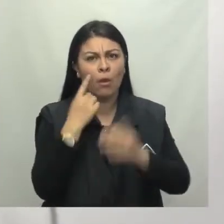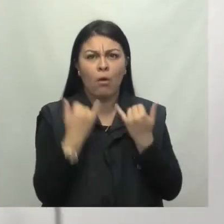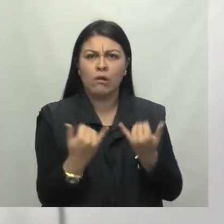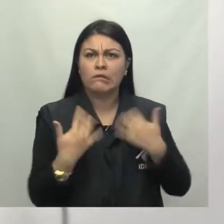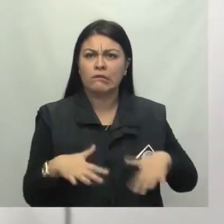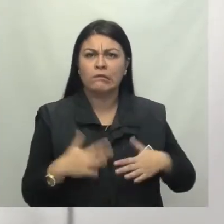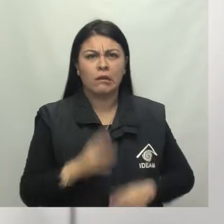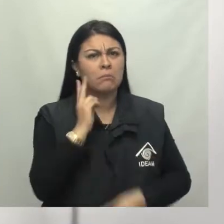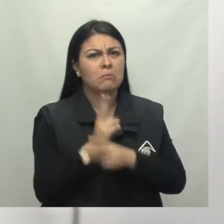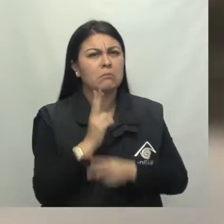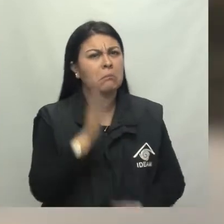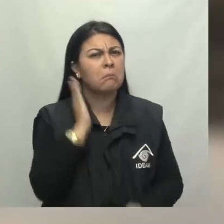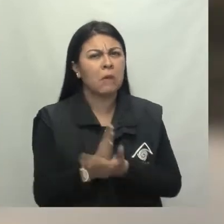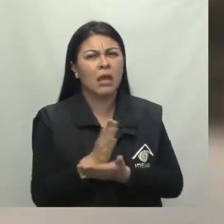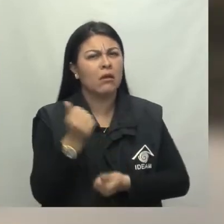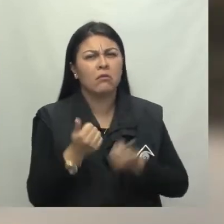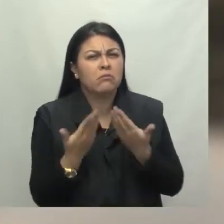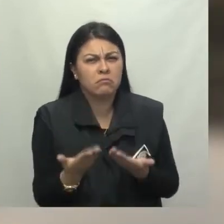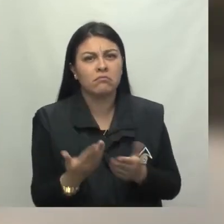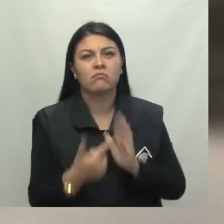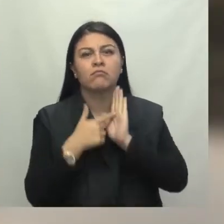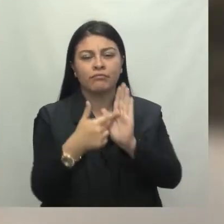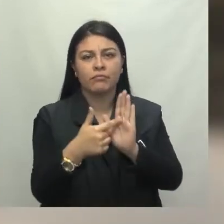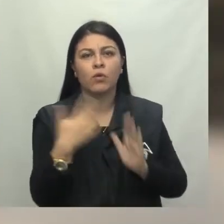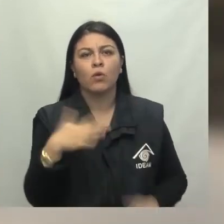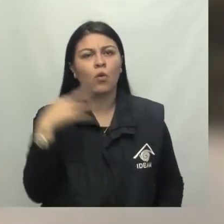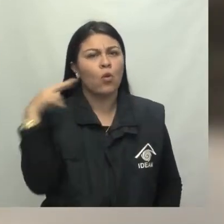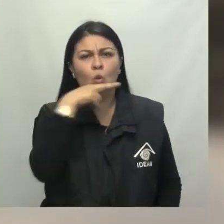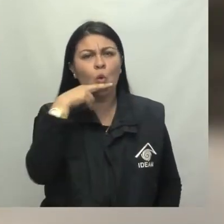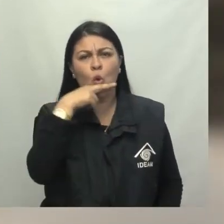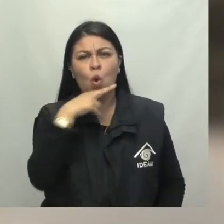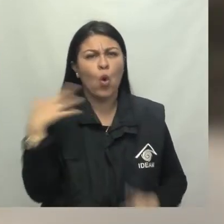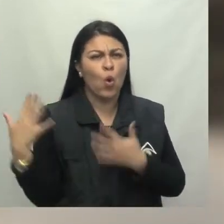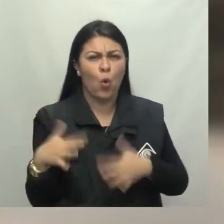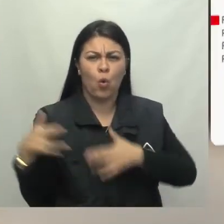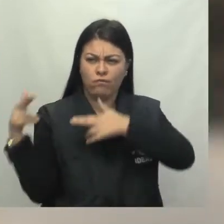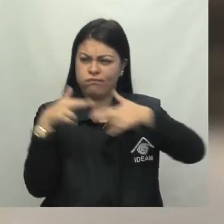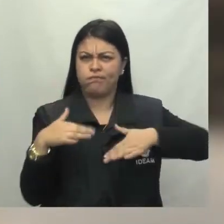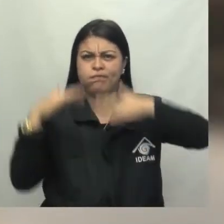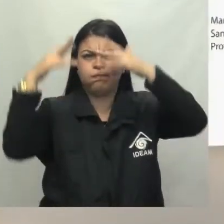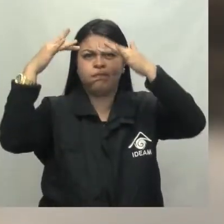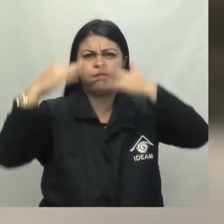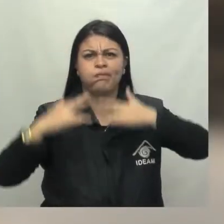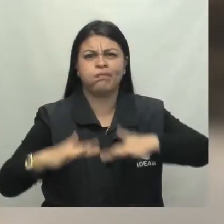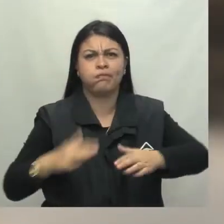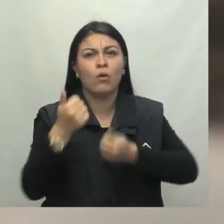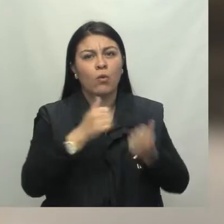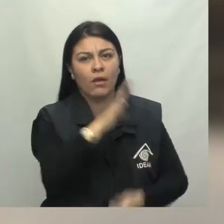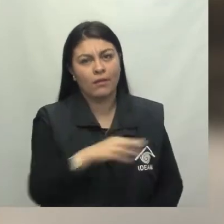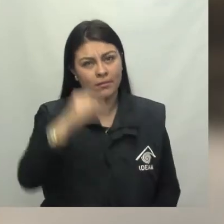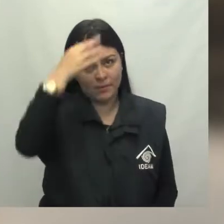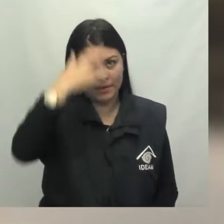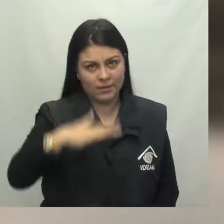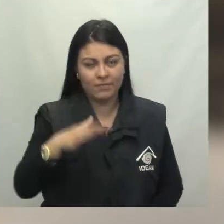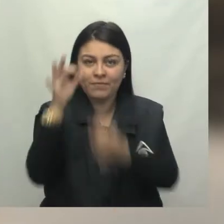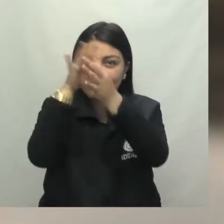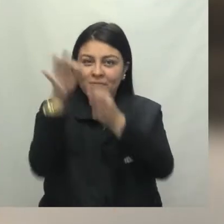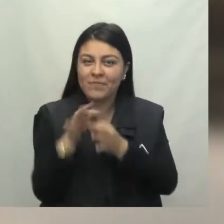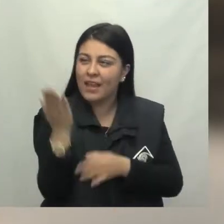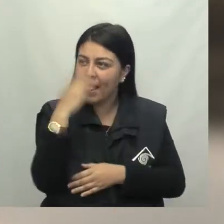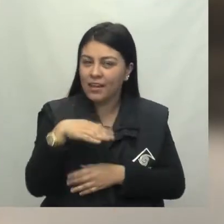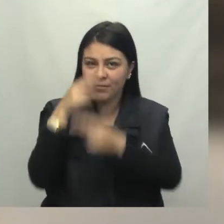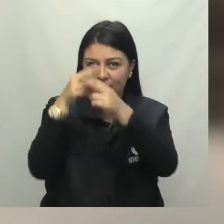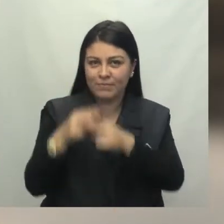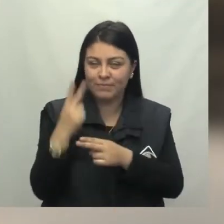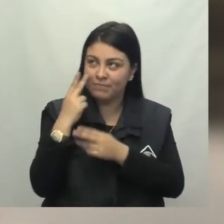Ahora, mucha atención a las principales alertas para hoy a nivel nacional. Alerta roja por niveles altos en los ríos Magdalena, entre